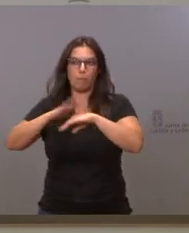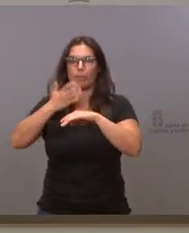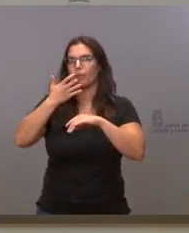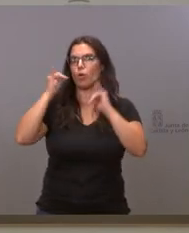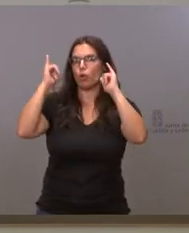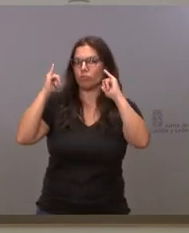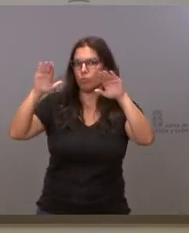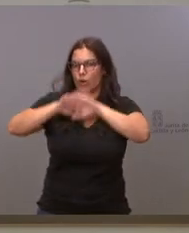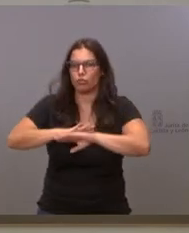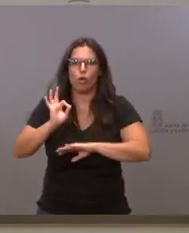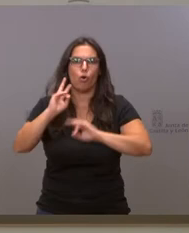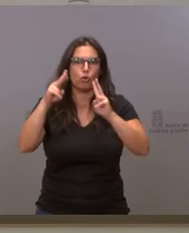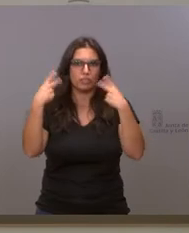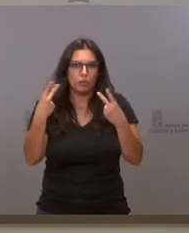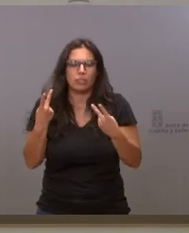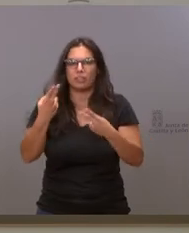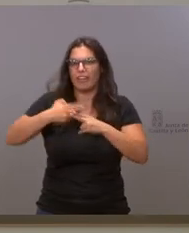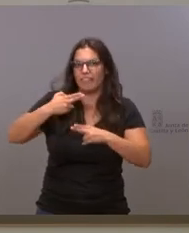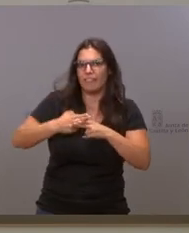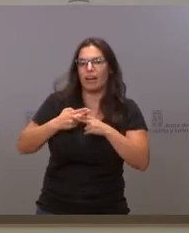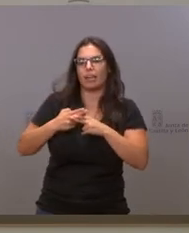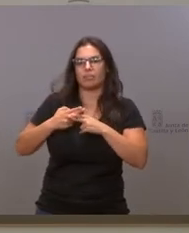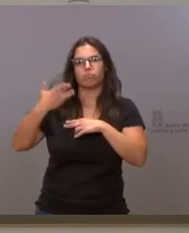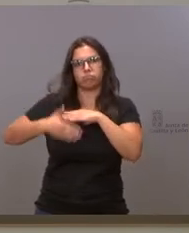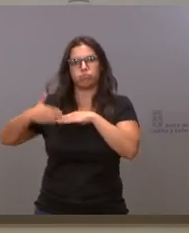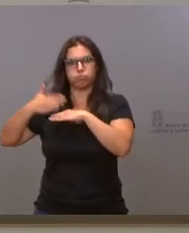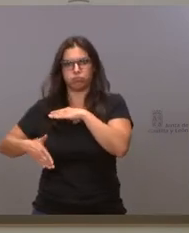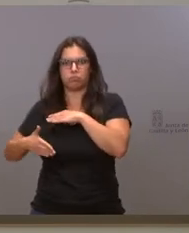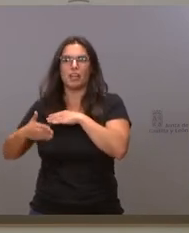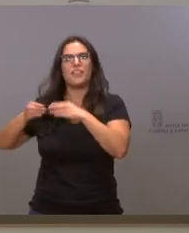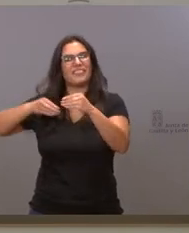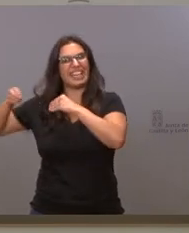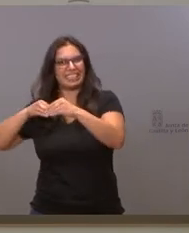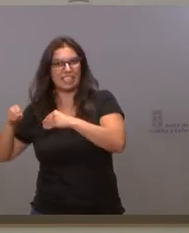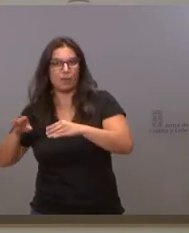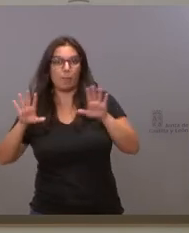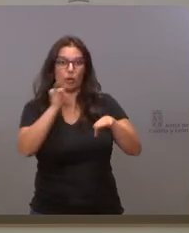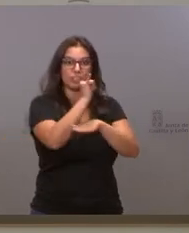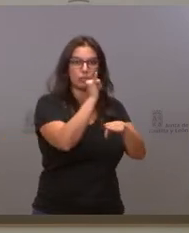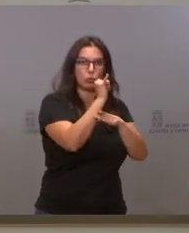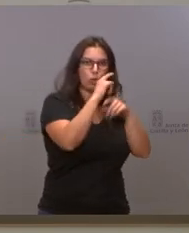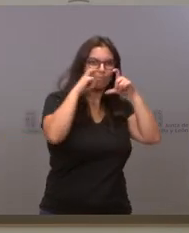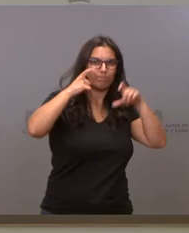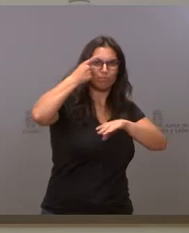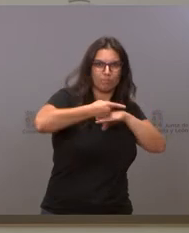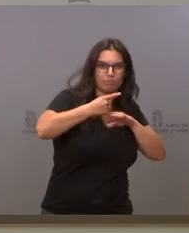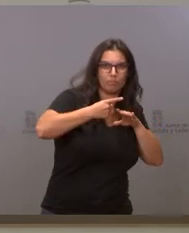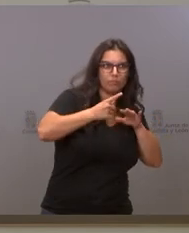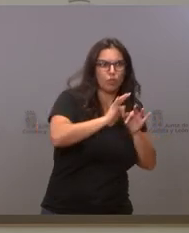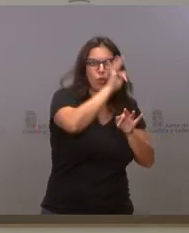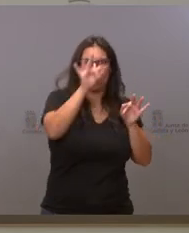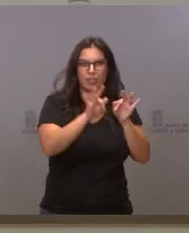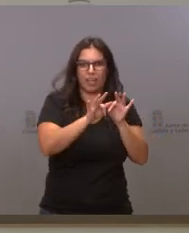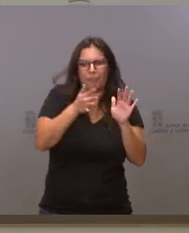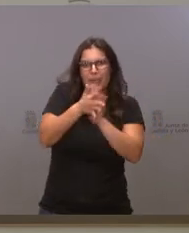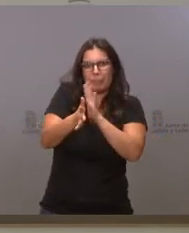ejemplo, o en restauración, mientras los institutos siguen con mascarilla obligatoria en todo momento? No sé cómo puede justificar eso ante los ciudadanos